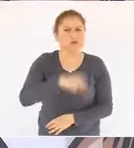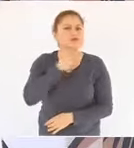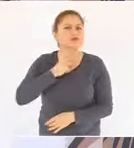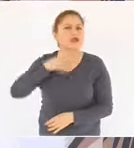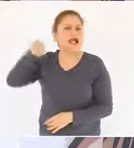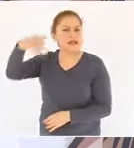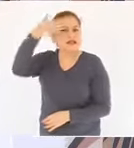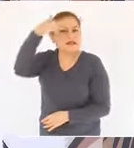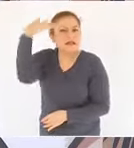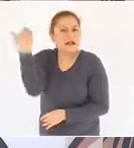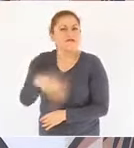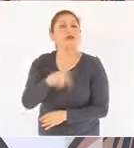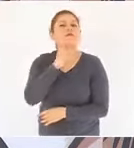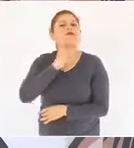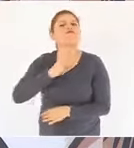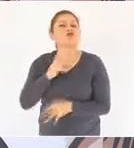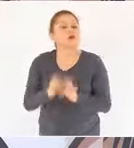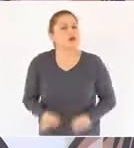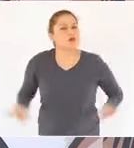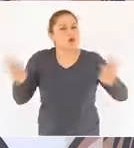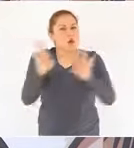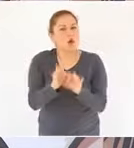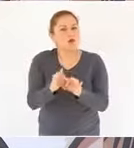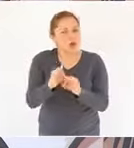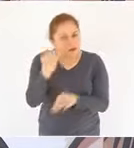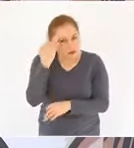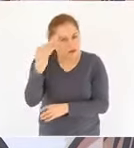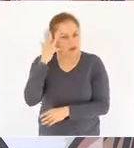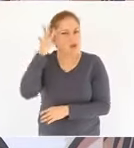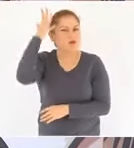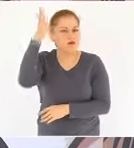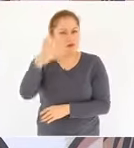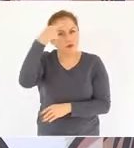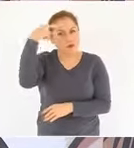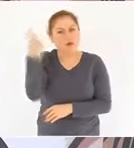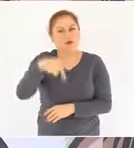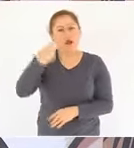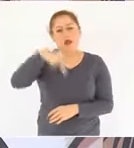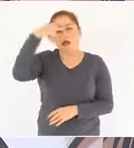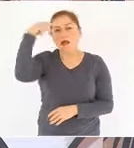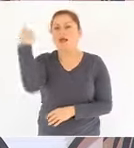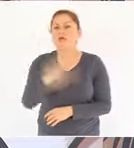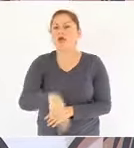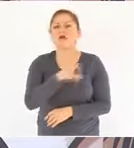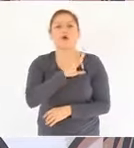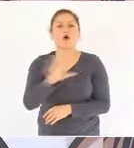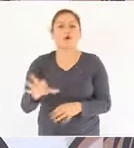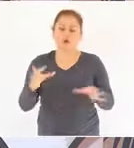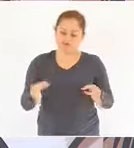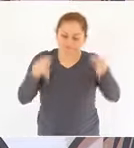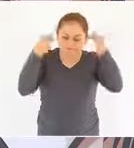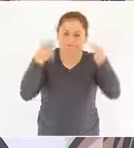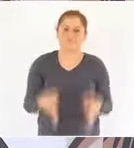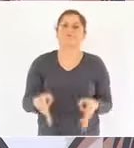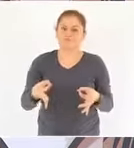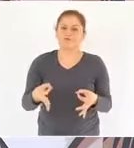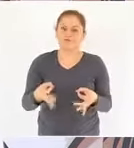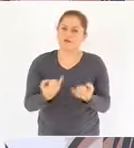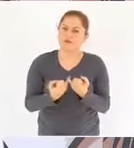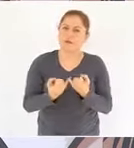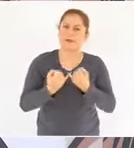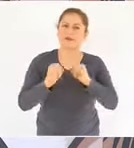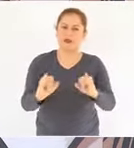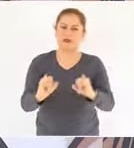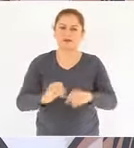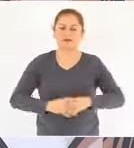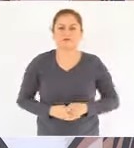tendría en el futuro para que nuestro país pudiera consolidarse como una nación independiente y soberana.